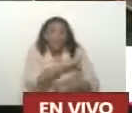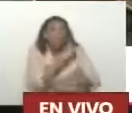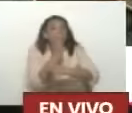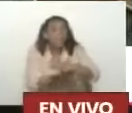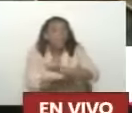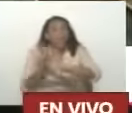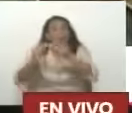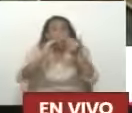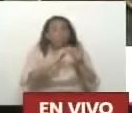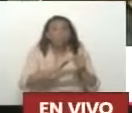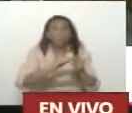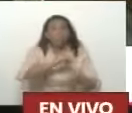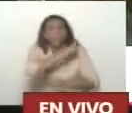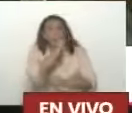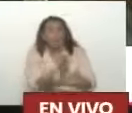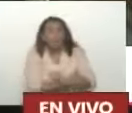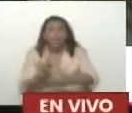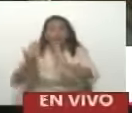comunal